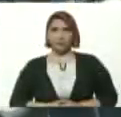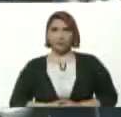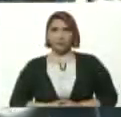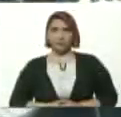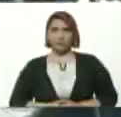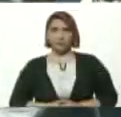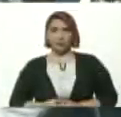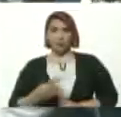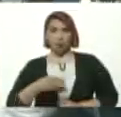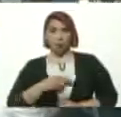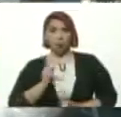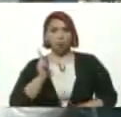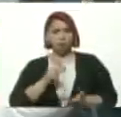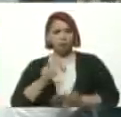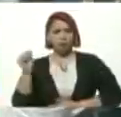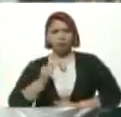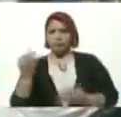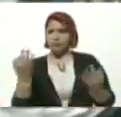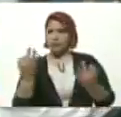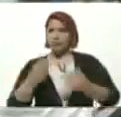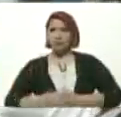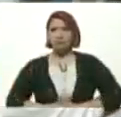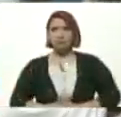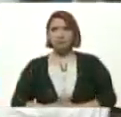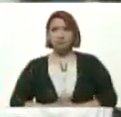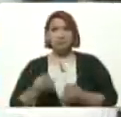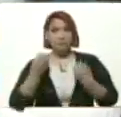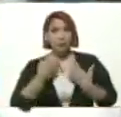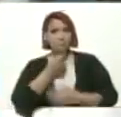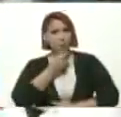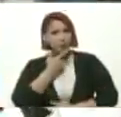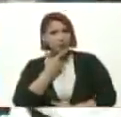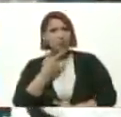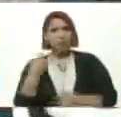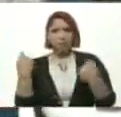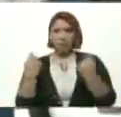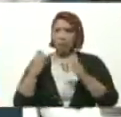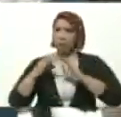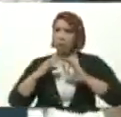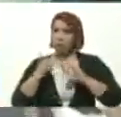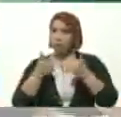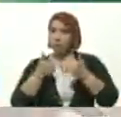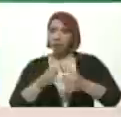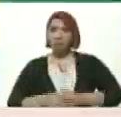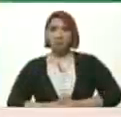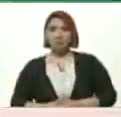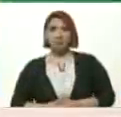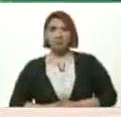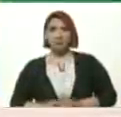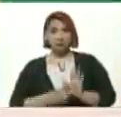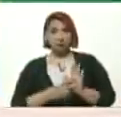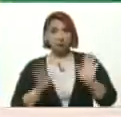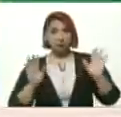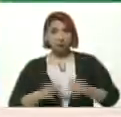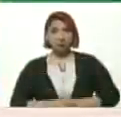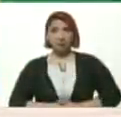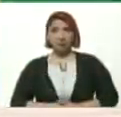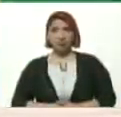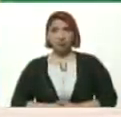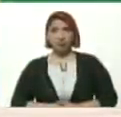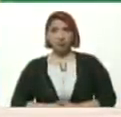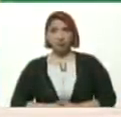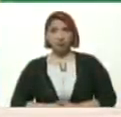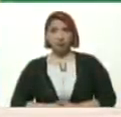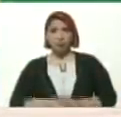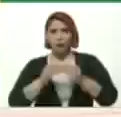Estamos presentes Siempre Bueno Están bonitas Las cuñas ¿Verdad? Vamos a